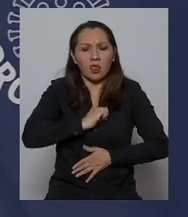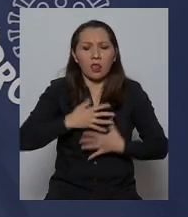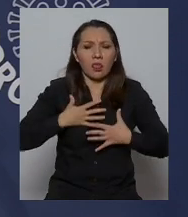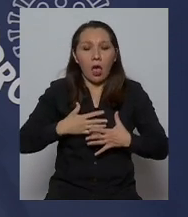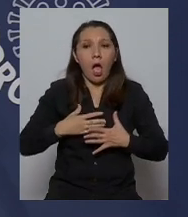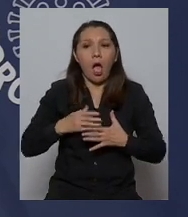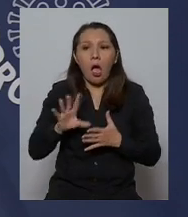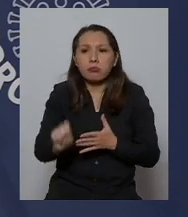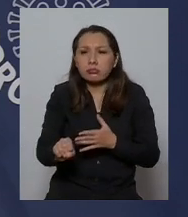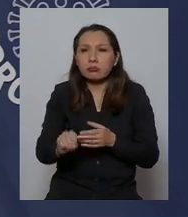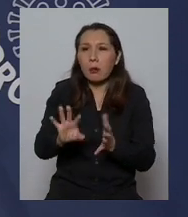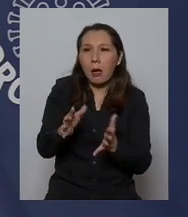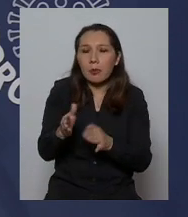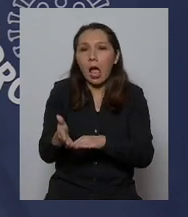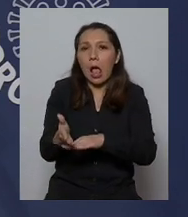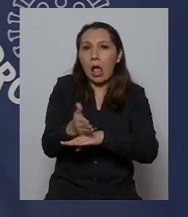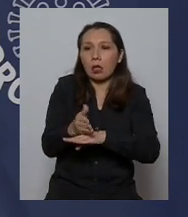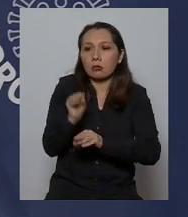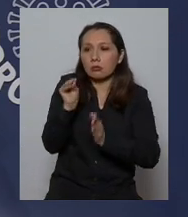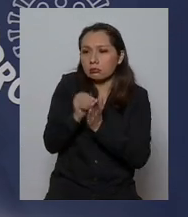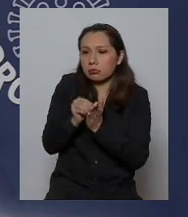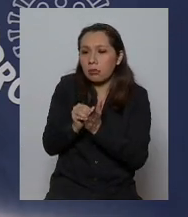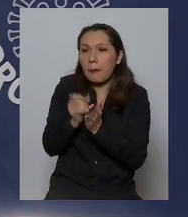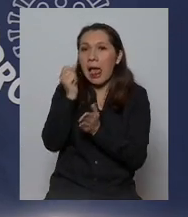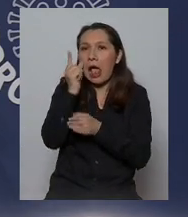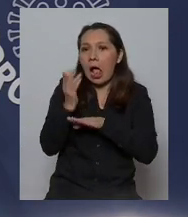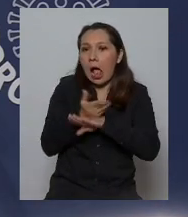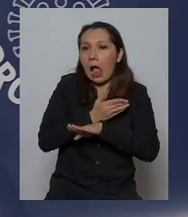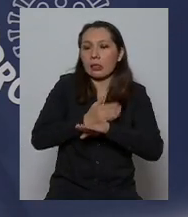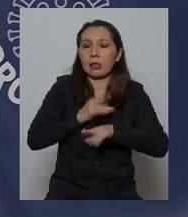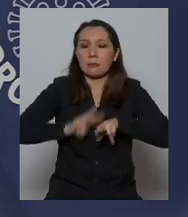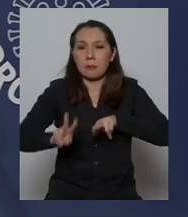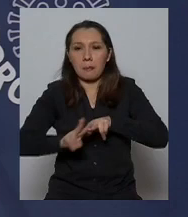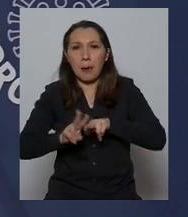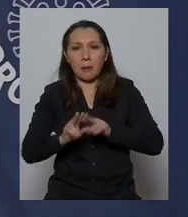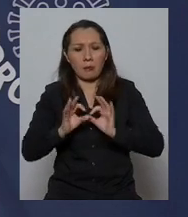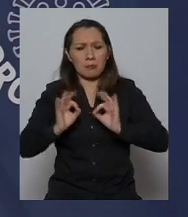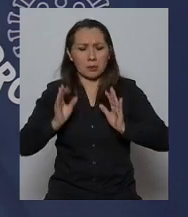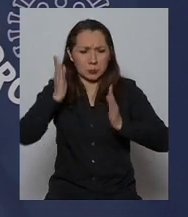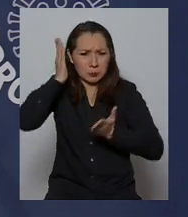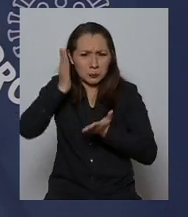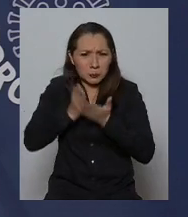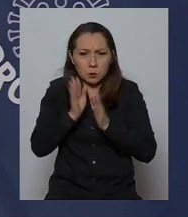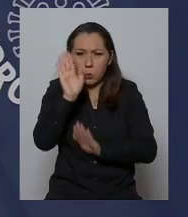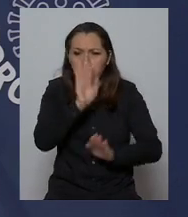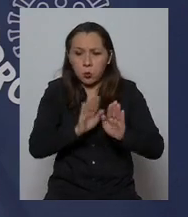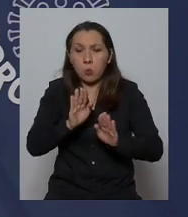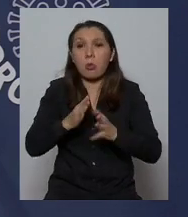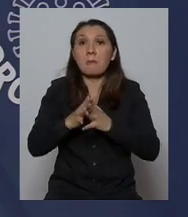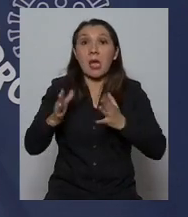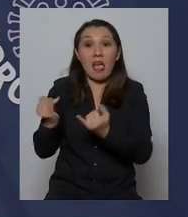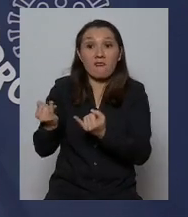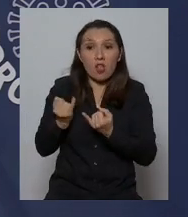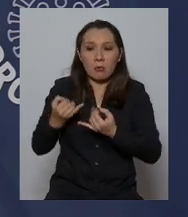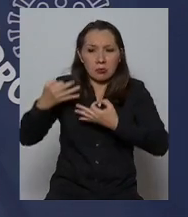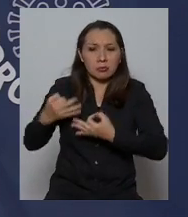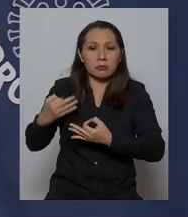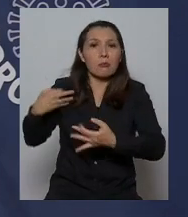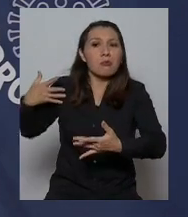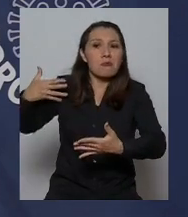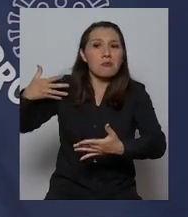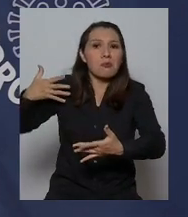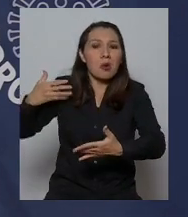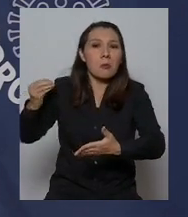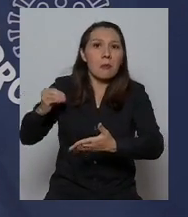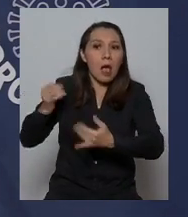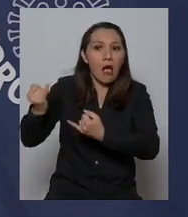eso nos permite de alguna manera tomar medidas de una manera mucho más rigurosa tener más información precisa del